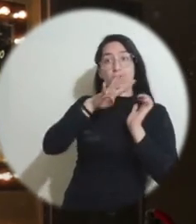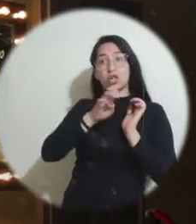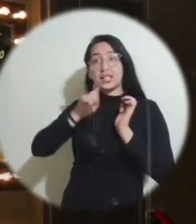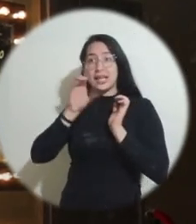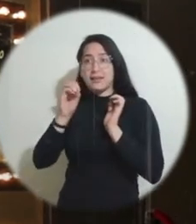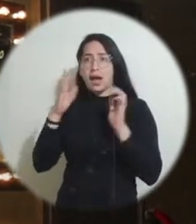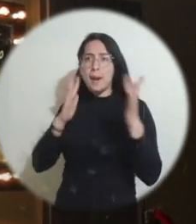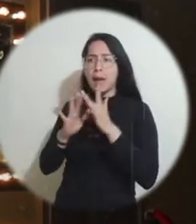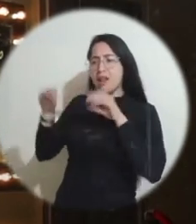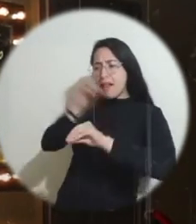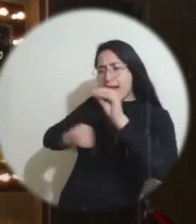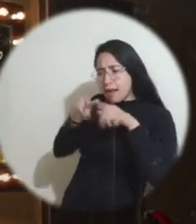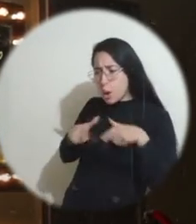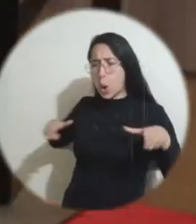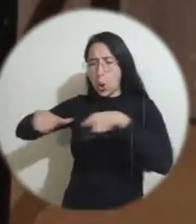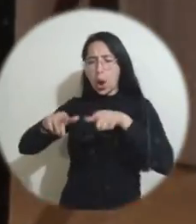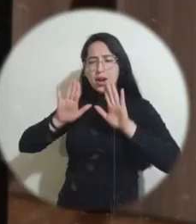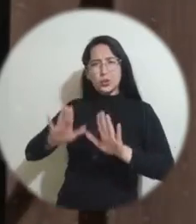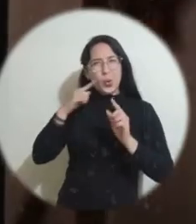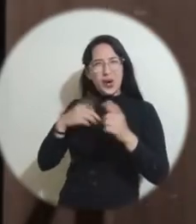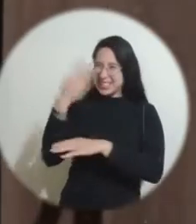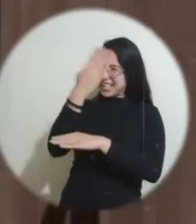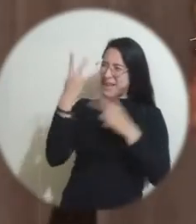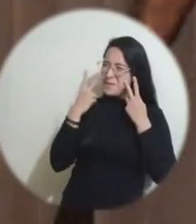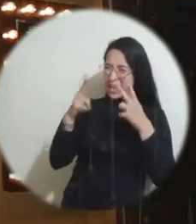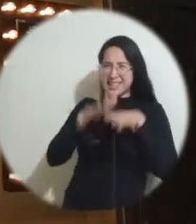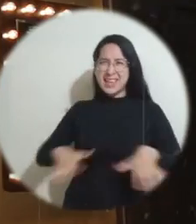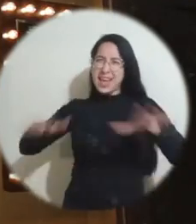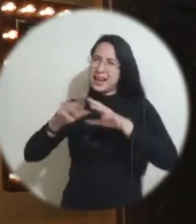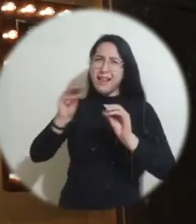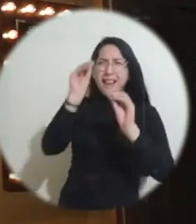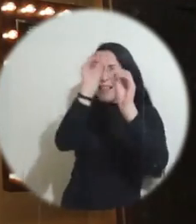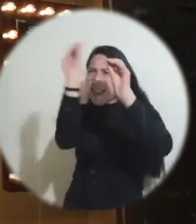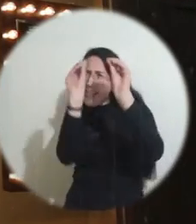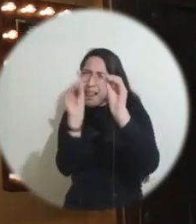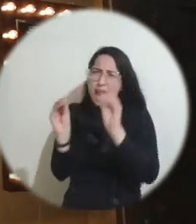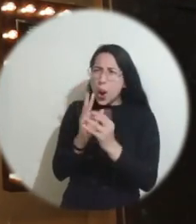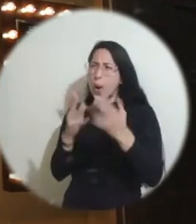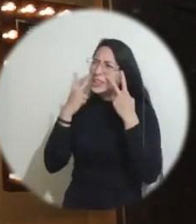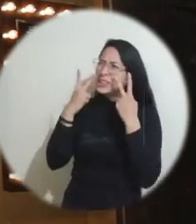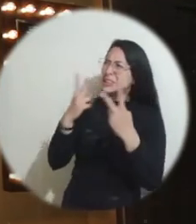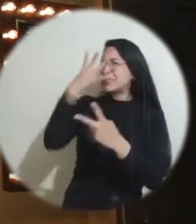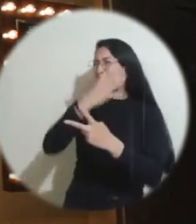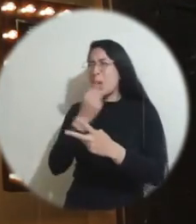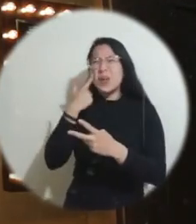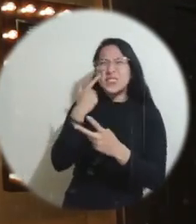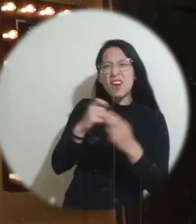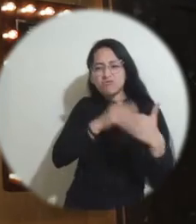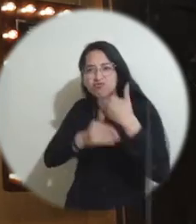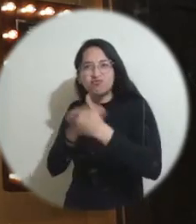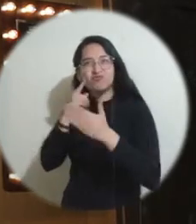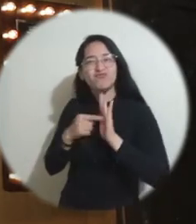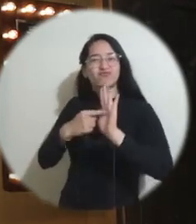adaptar una sala de cine ha sido todo un sueño porque se nota en estos pequeños detalles que aman lo que hacen, entonces qué